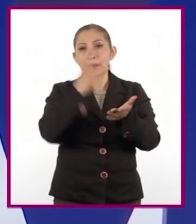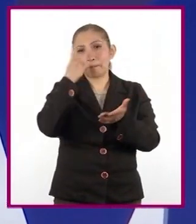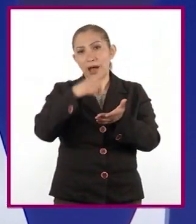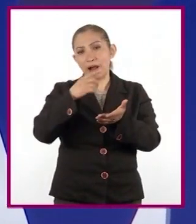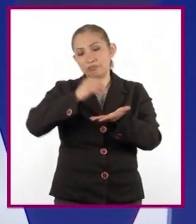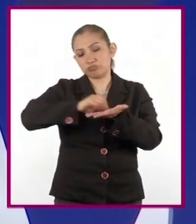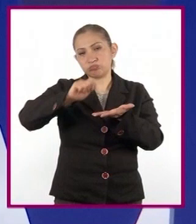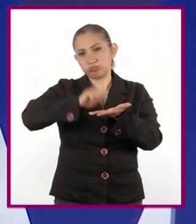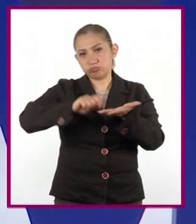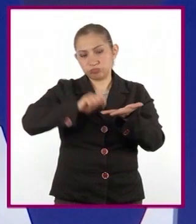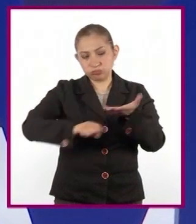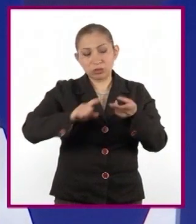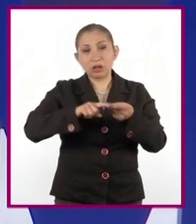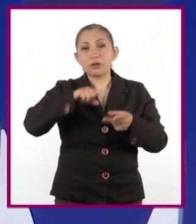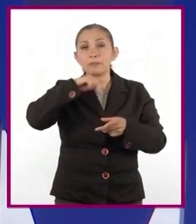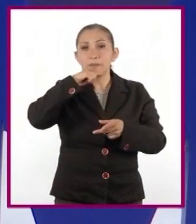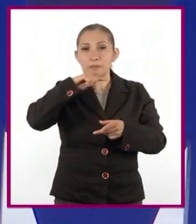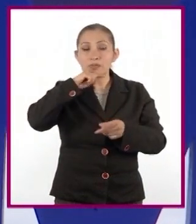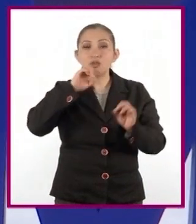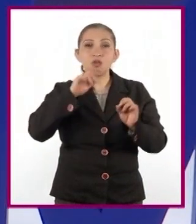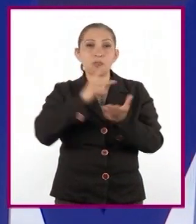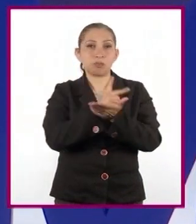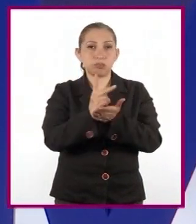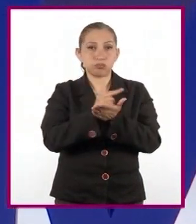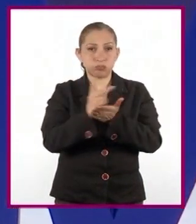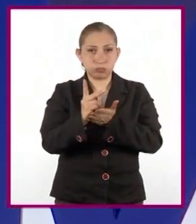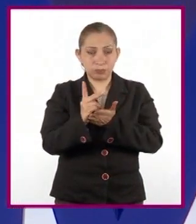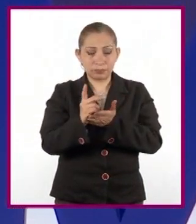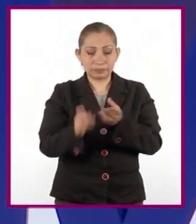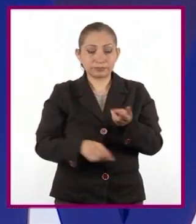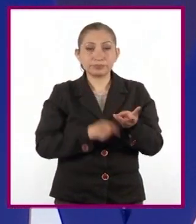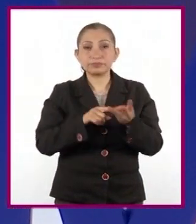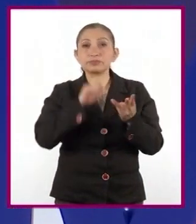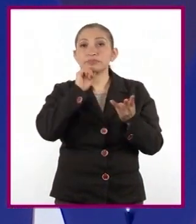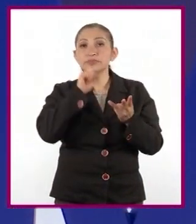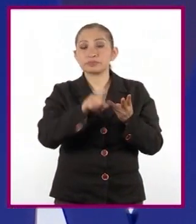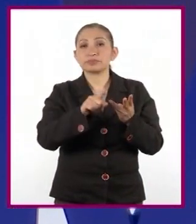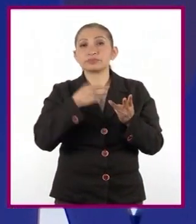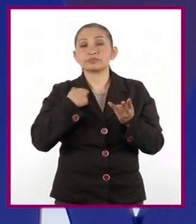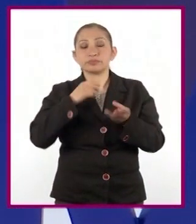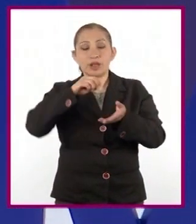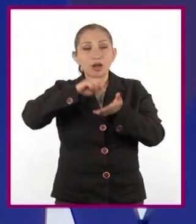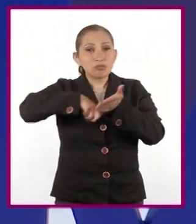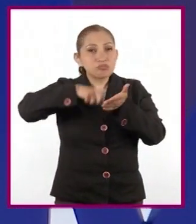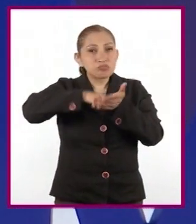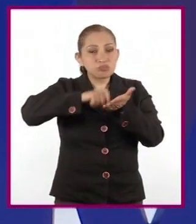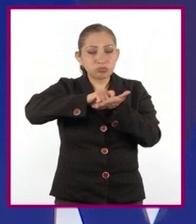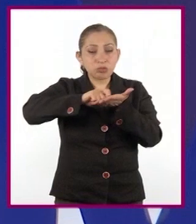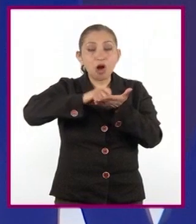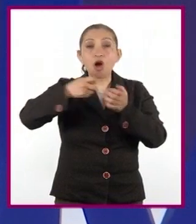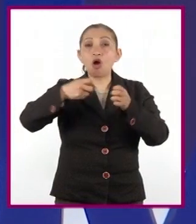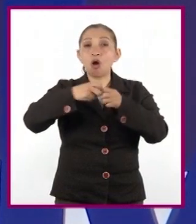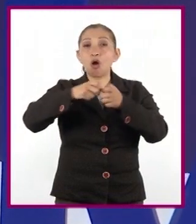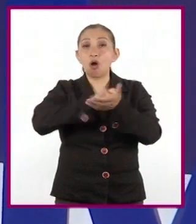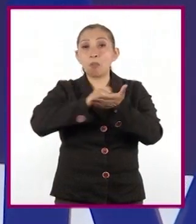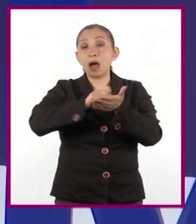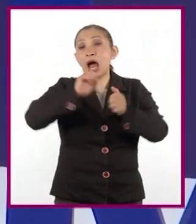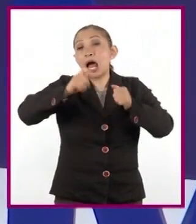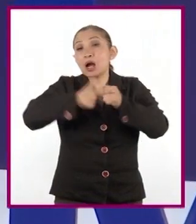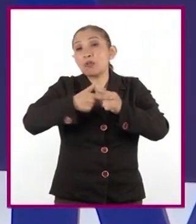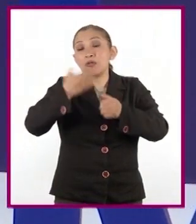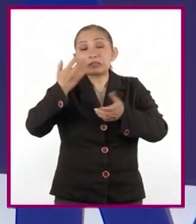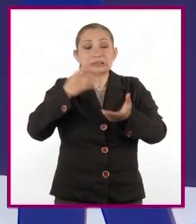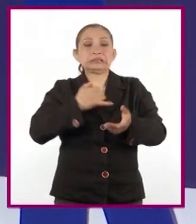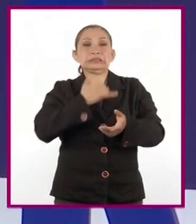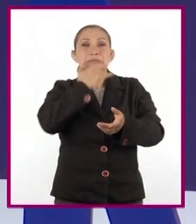nota, bolígrafo o lápiz para escribir, así como corrector o una goma por si necesitan corregir algo.